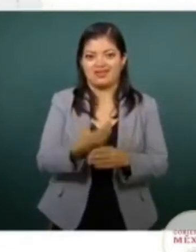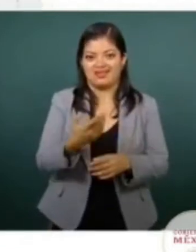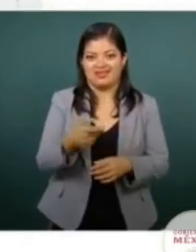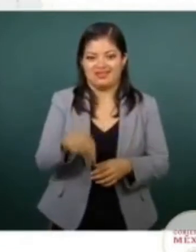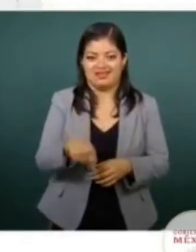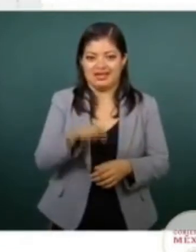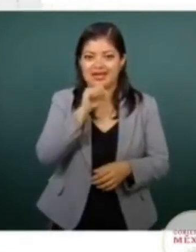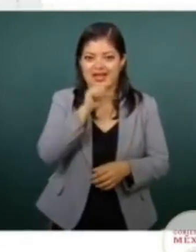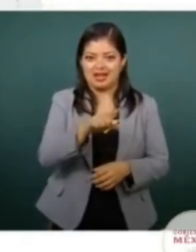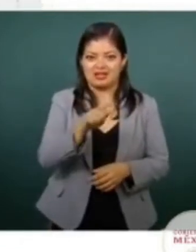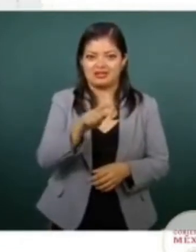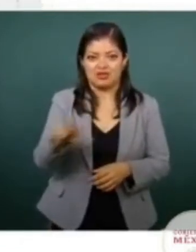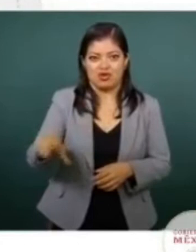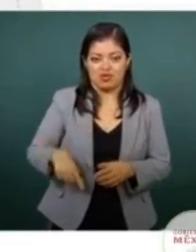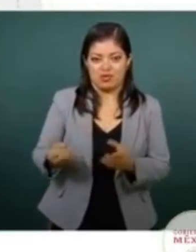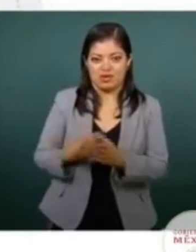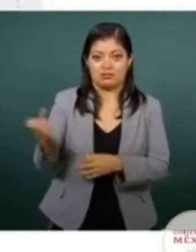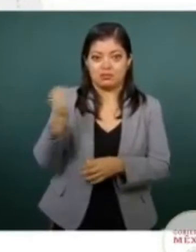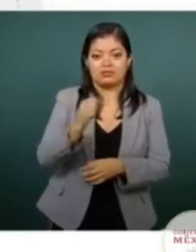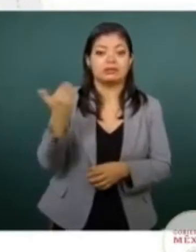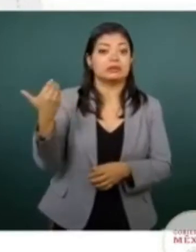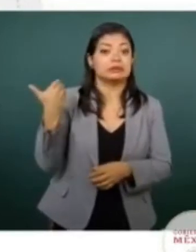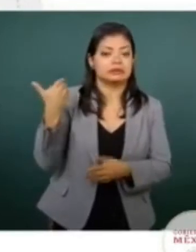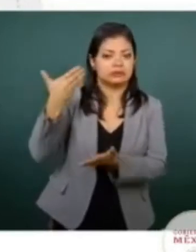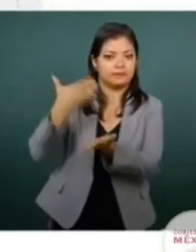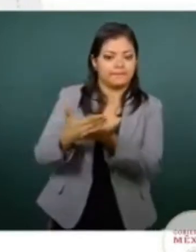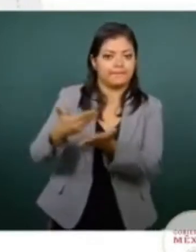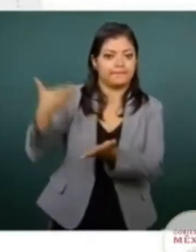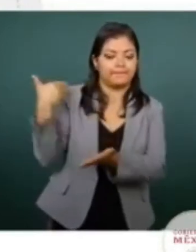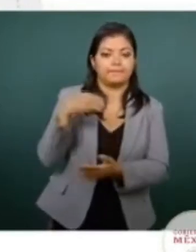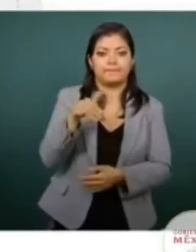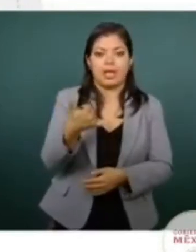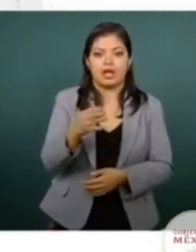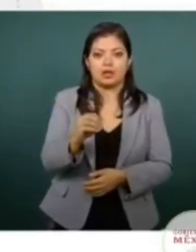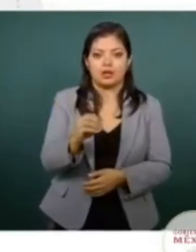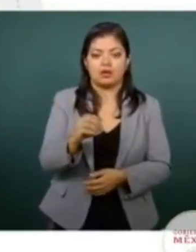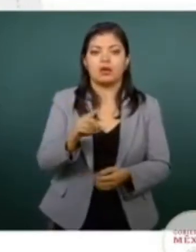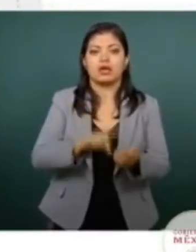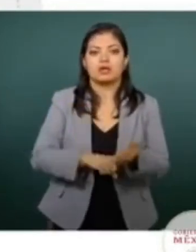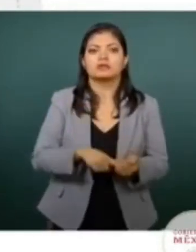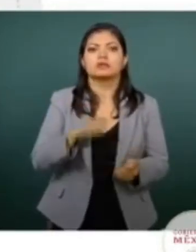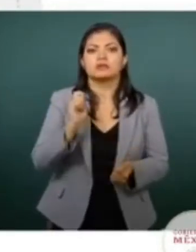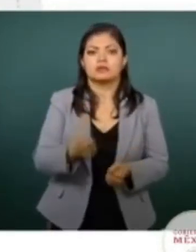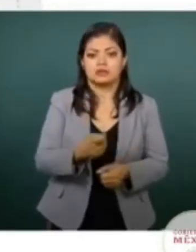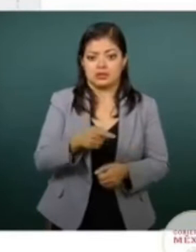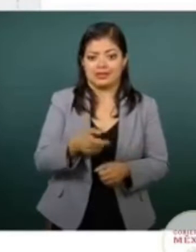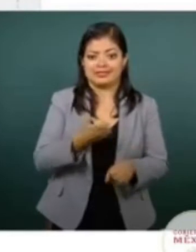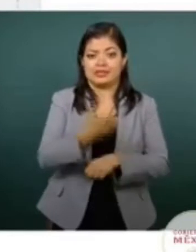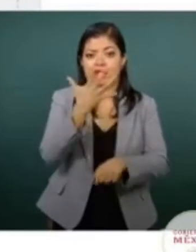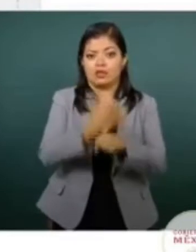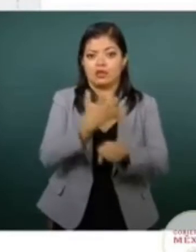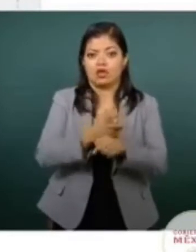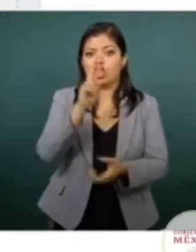Jalisco y hasta el mes de mayo, es lo que se tiene registrado, el Estado ocupa el quinto lugar con 2 mil